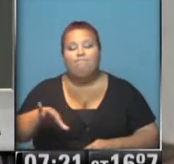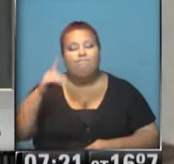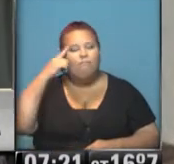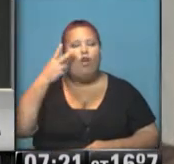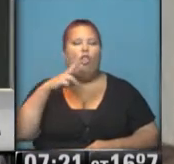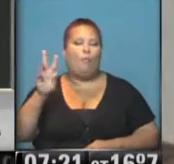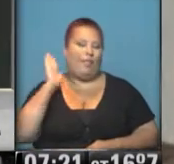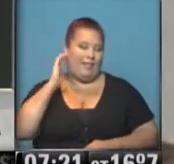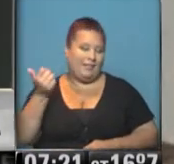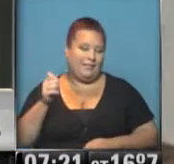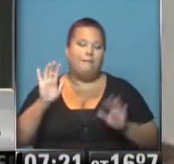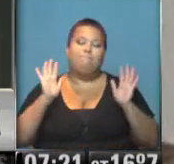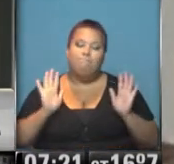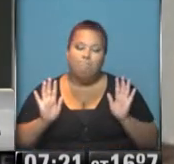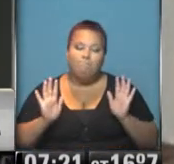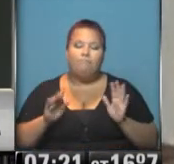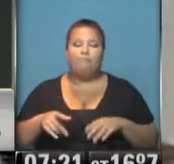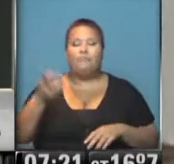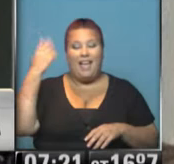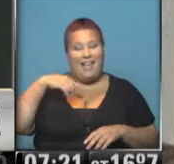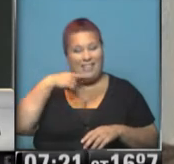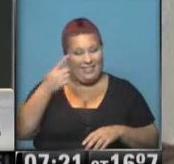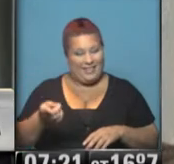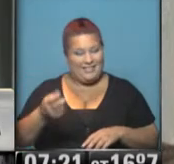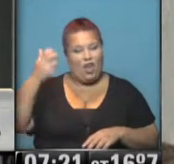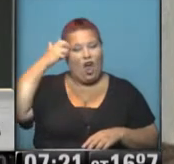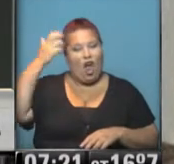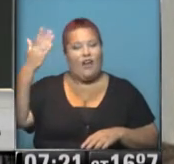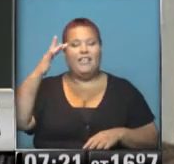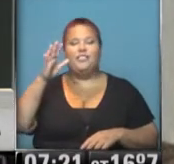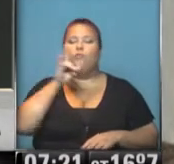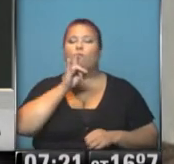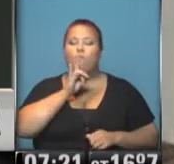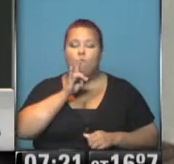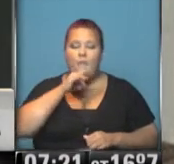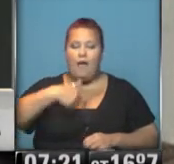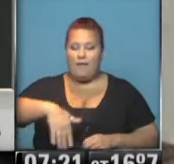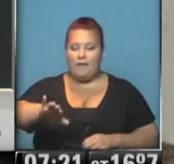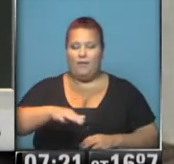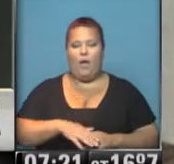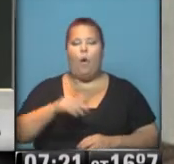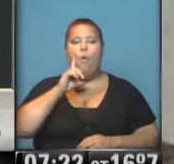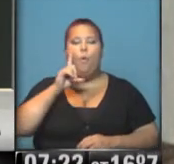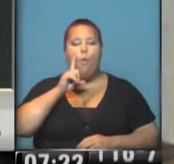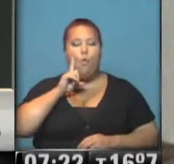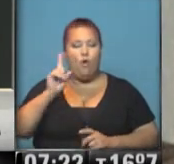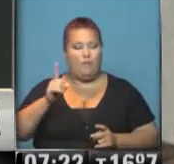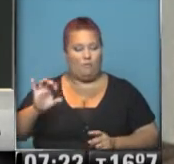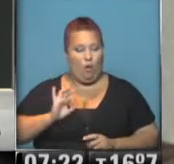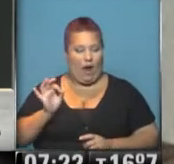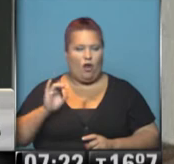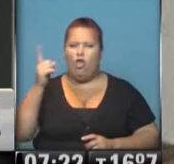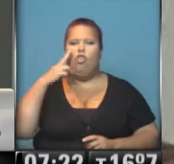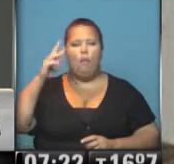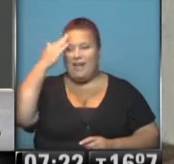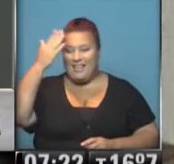el 2016, aunque como lo había señalado para el Congreso Eucarístico de Tucumán que se realizará en julio de ese año, no en el